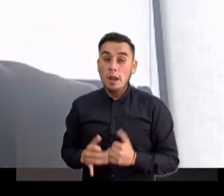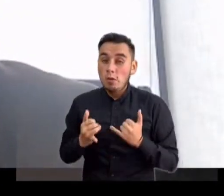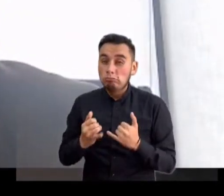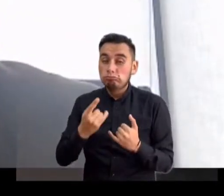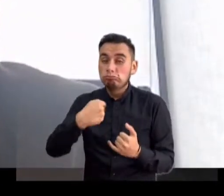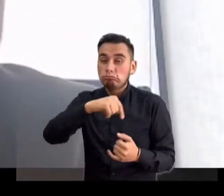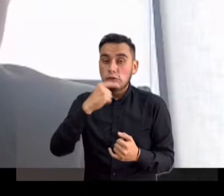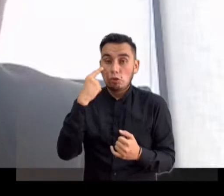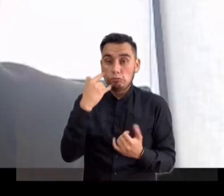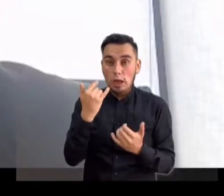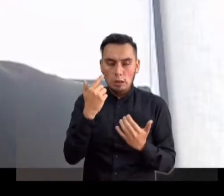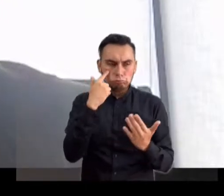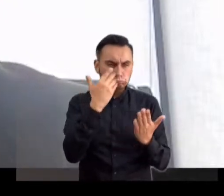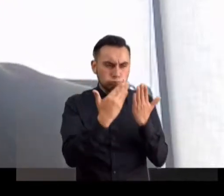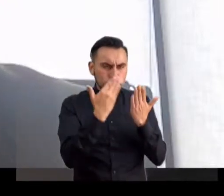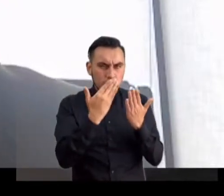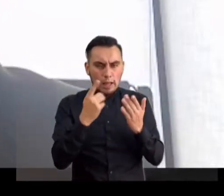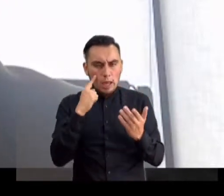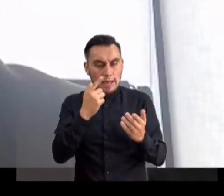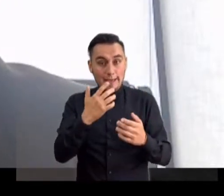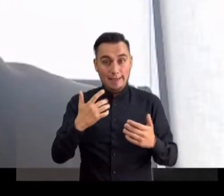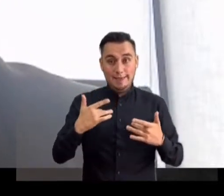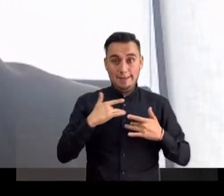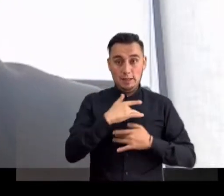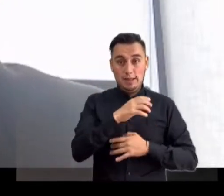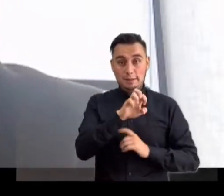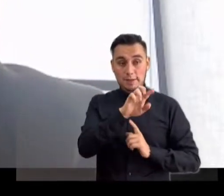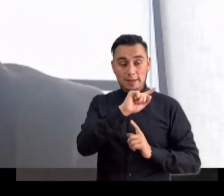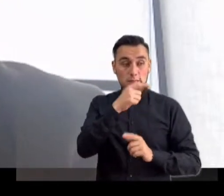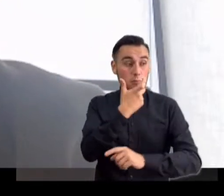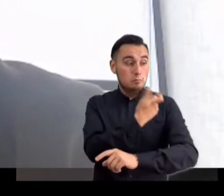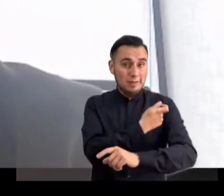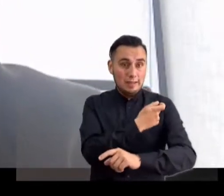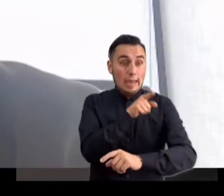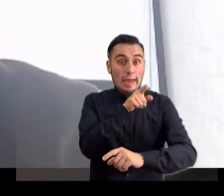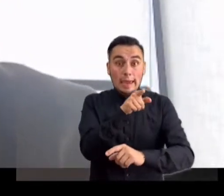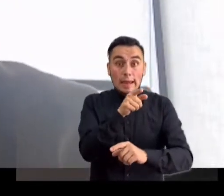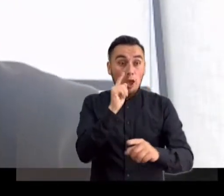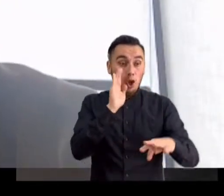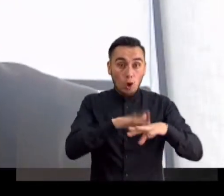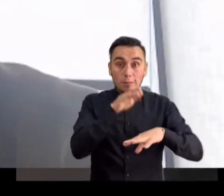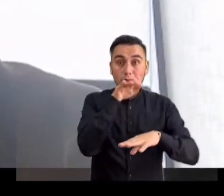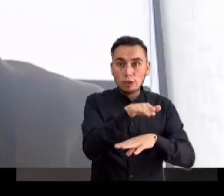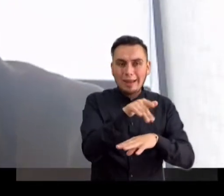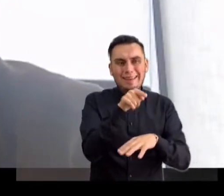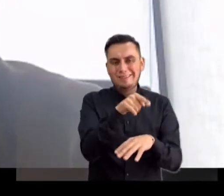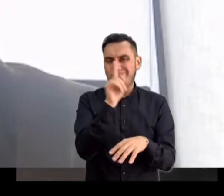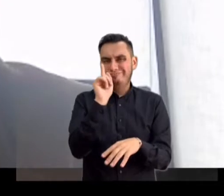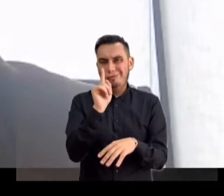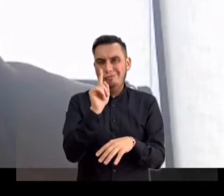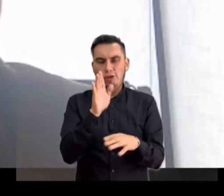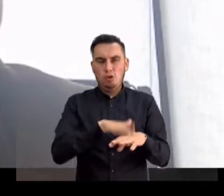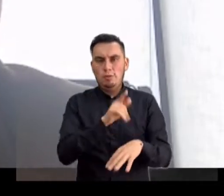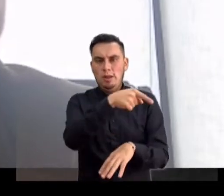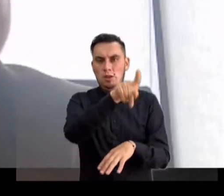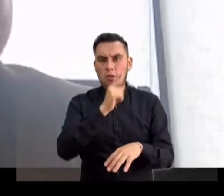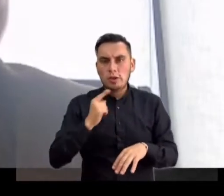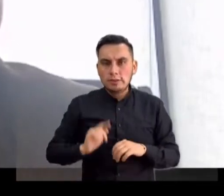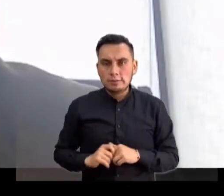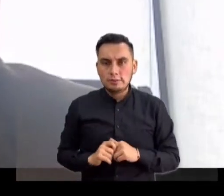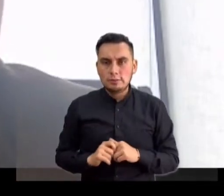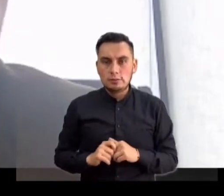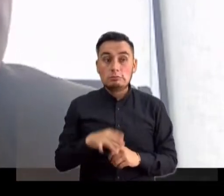Luego, la validación por parte de la EPS de la vacunación no es el cuello de botella, al menos no en las